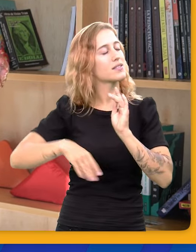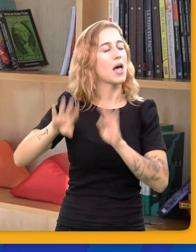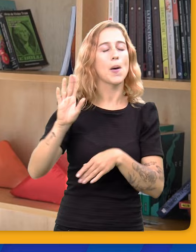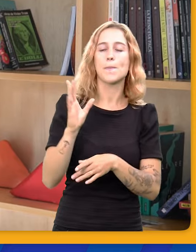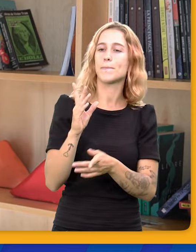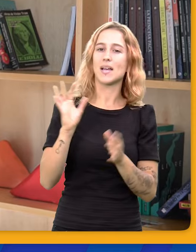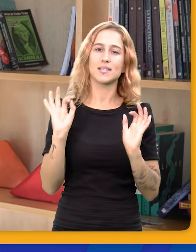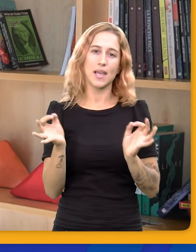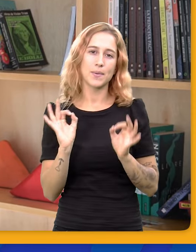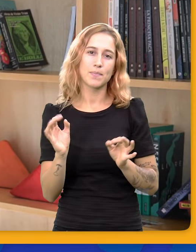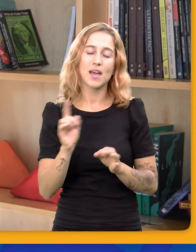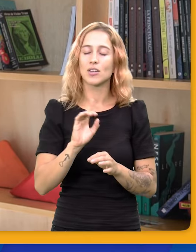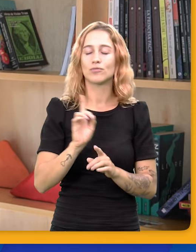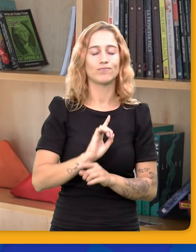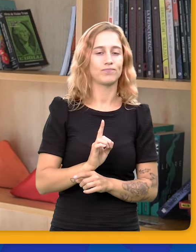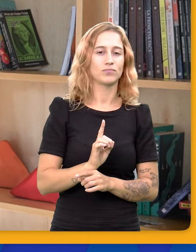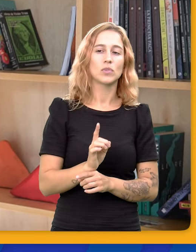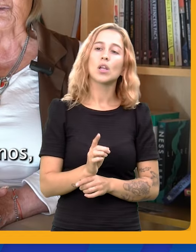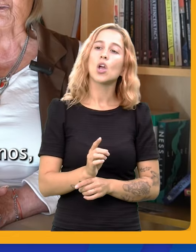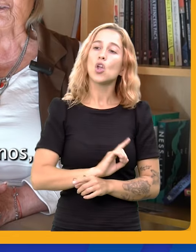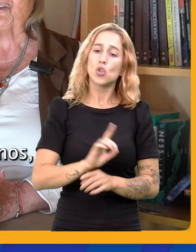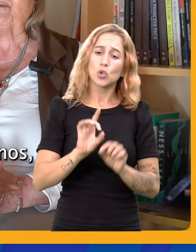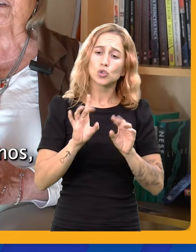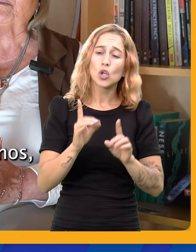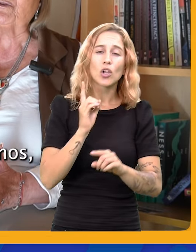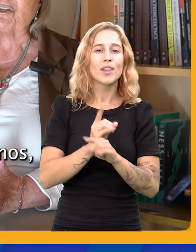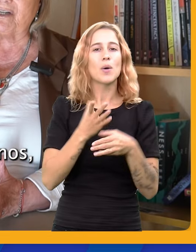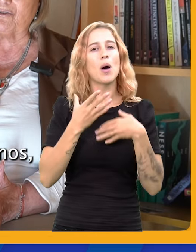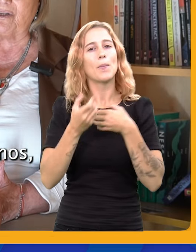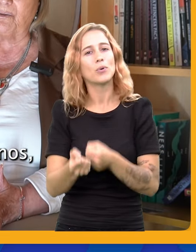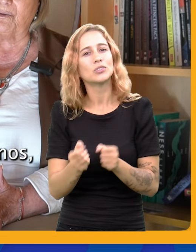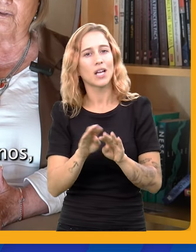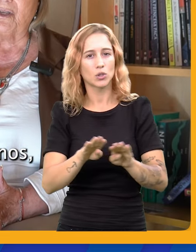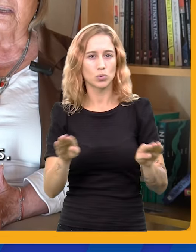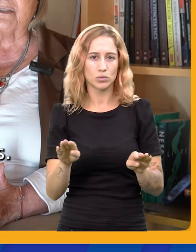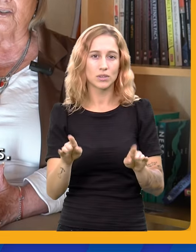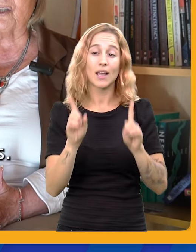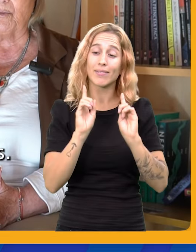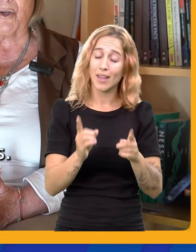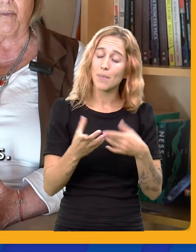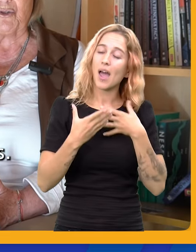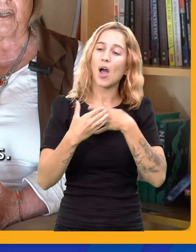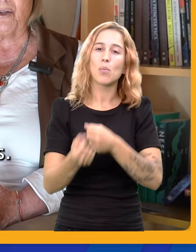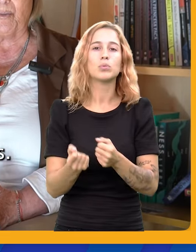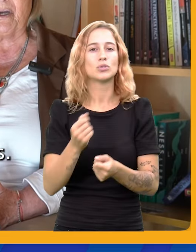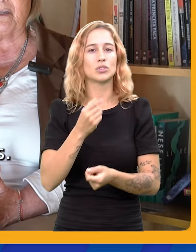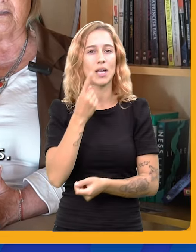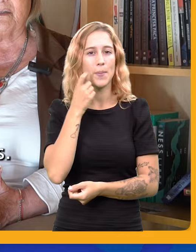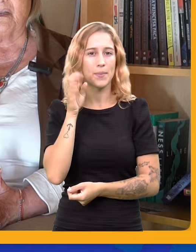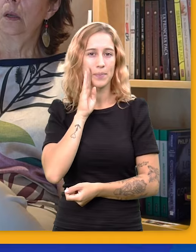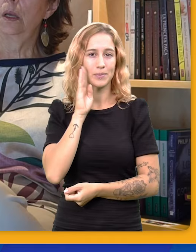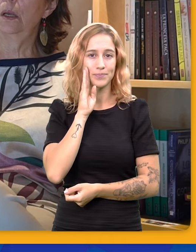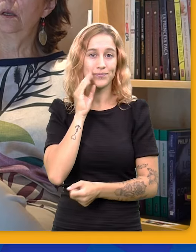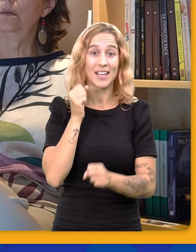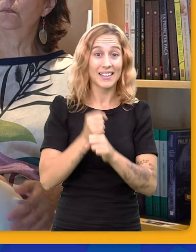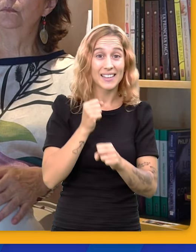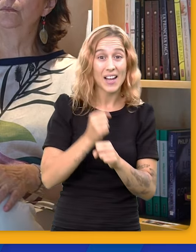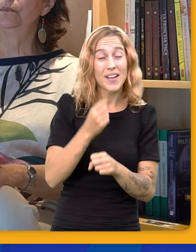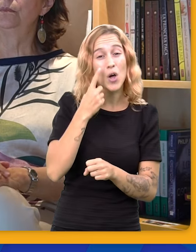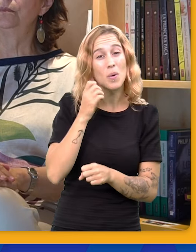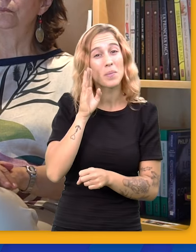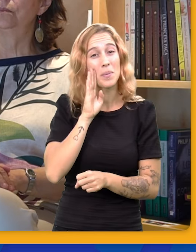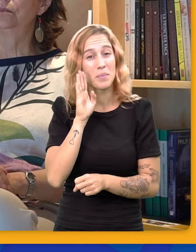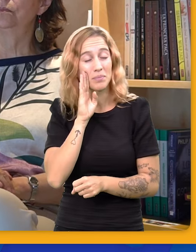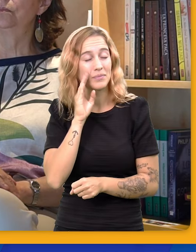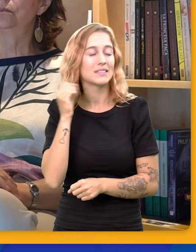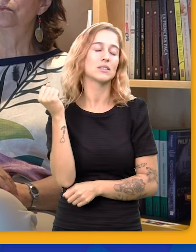hermanos, a que no le prestan atención. No solo tenemos que apoyar a los alumnos, sino tenemos que apoyar a los padres. El trabajo con los